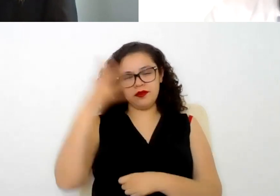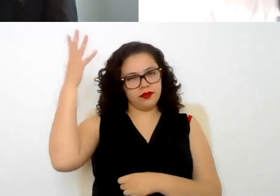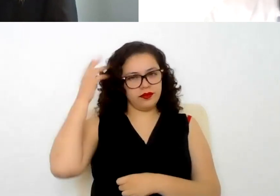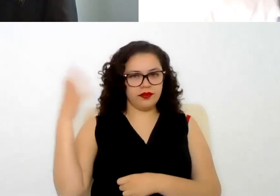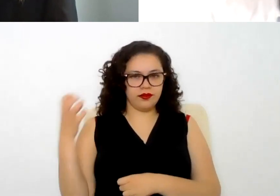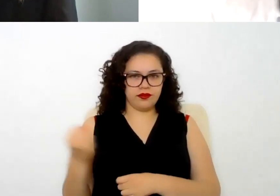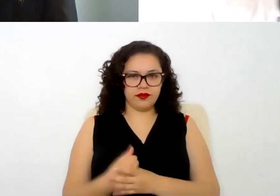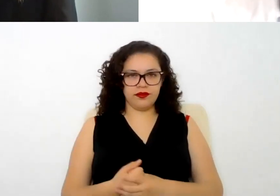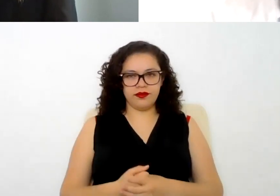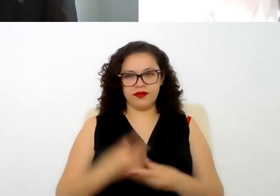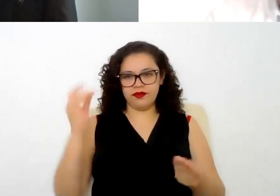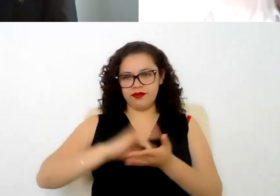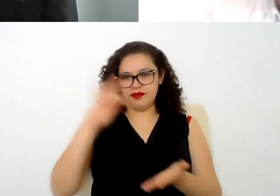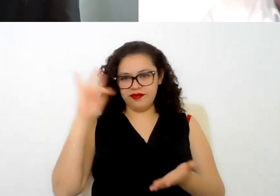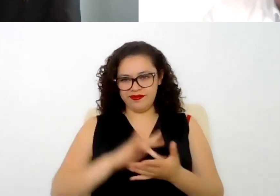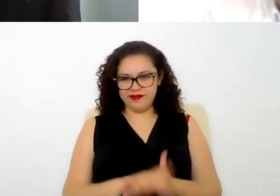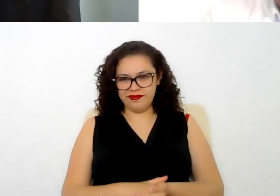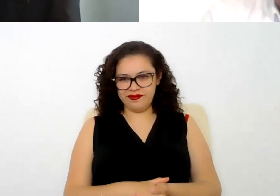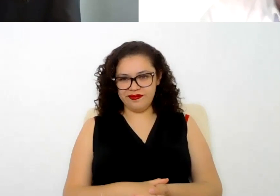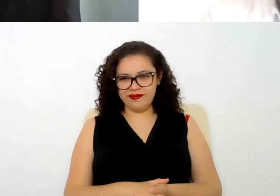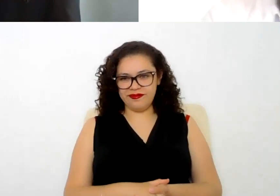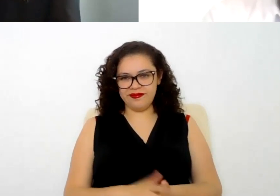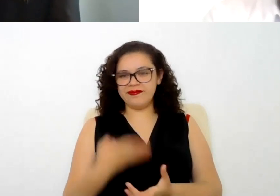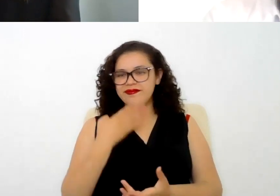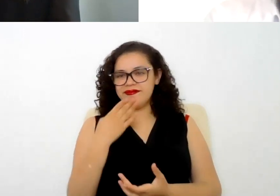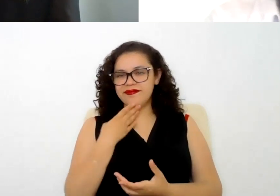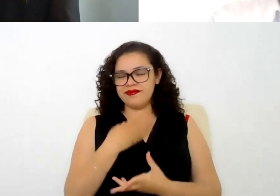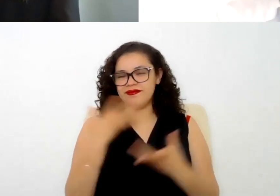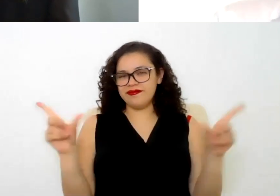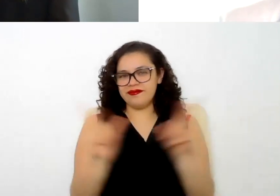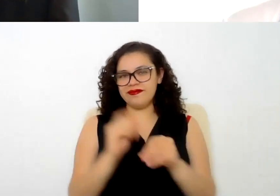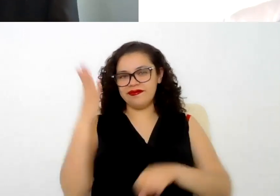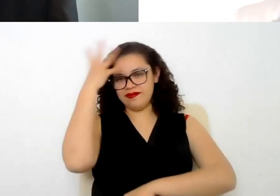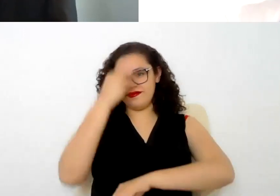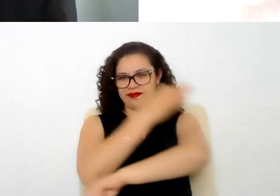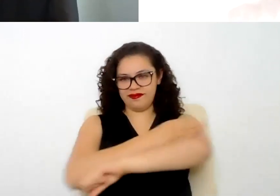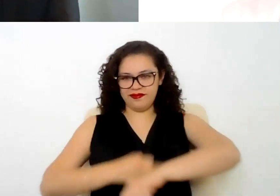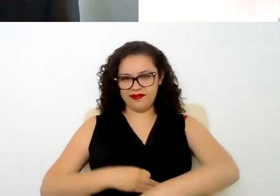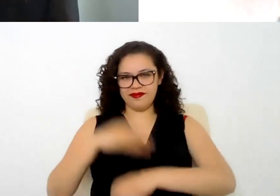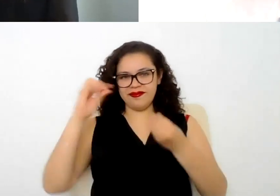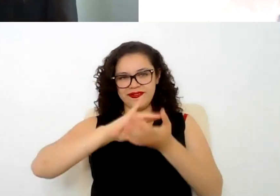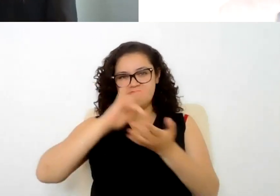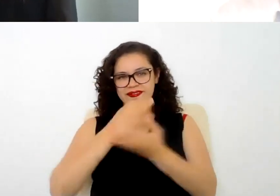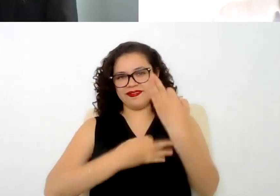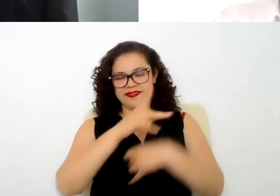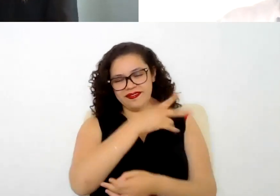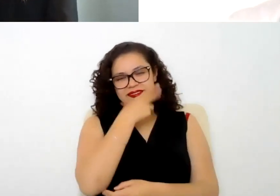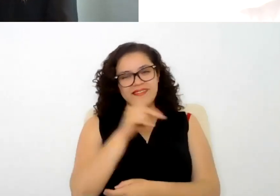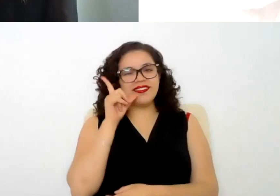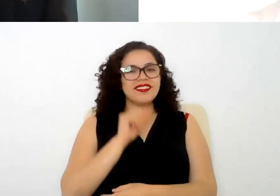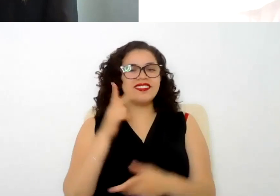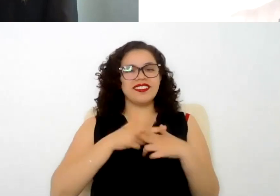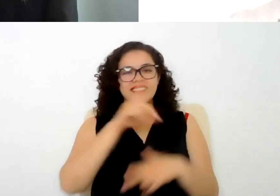la licenciada Fernanda Velázquez Florencia muchas gracias pues muy bien si no hay más que tengan una excelente tarde muchas gracias a todas y todos